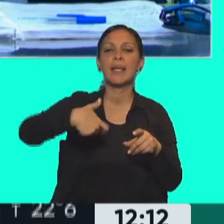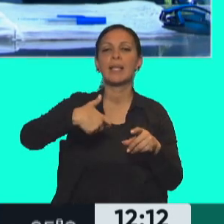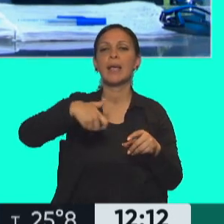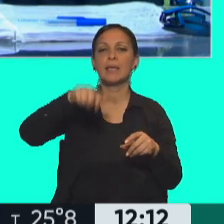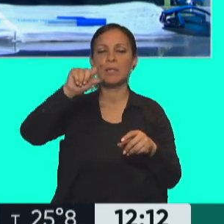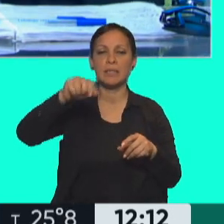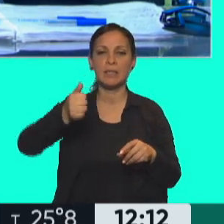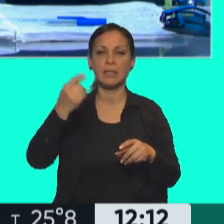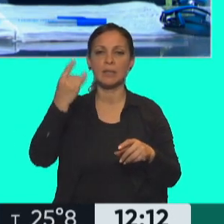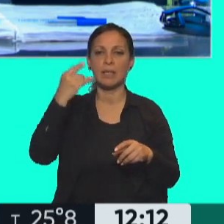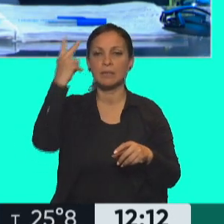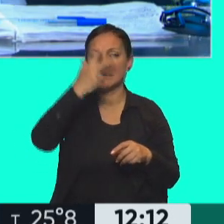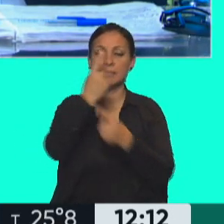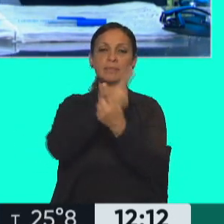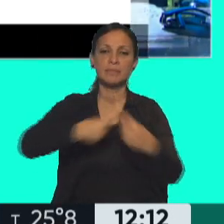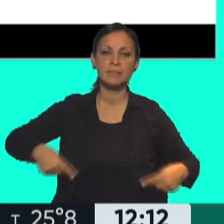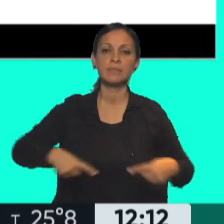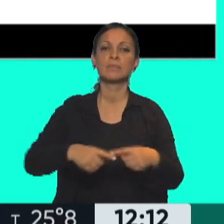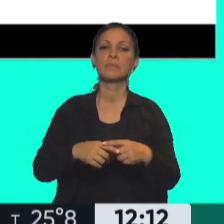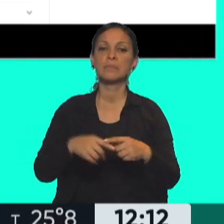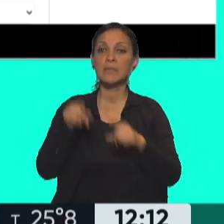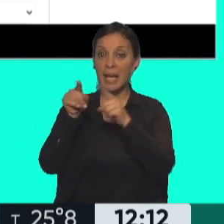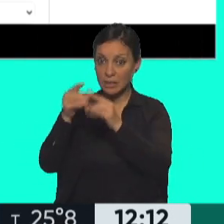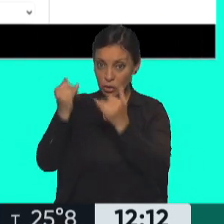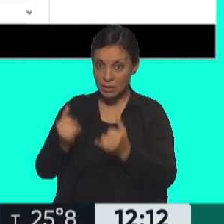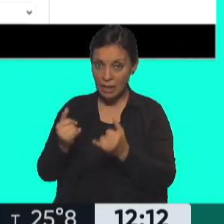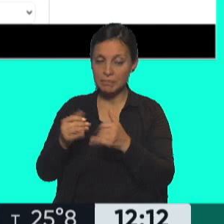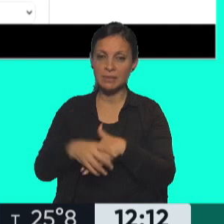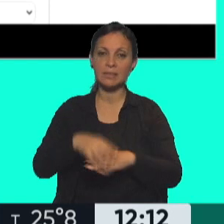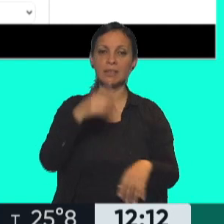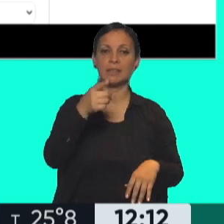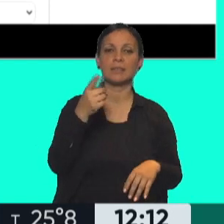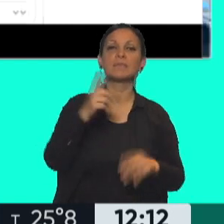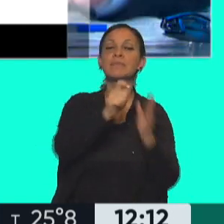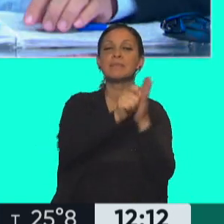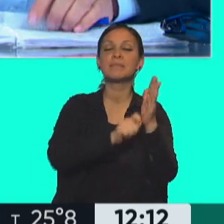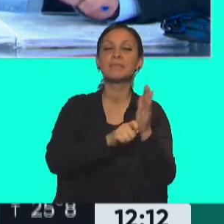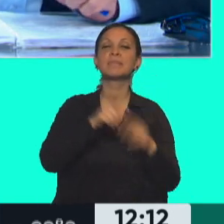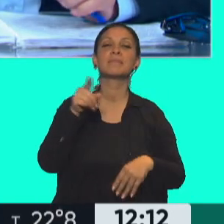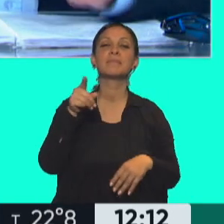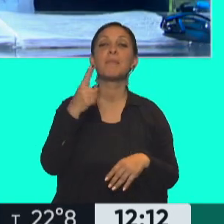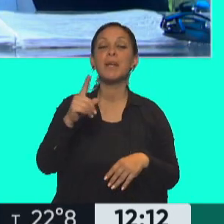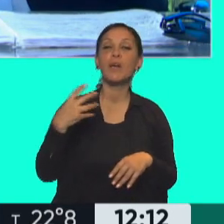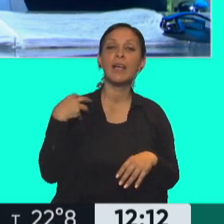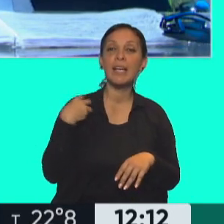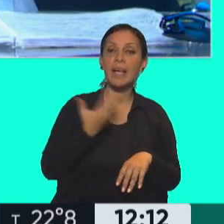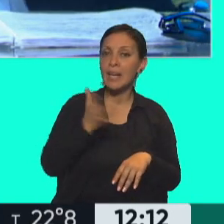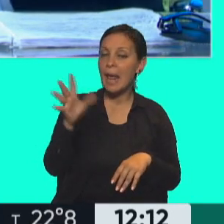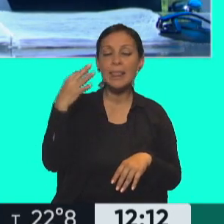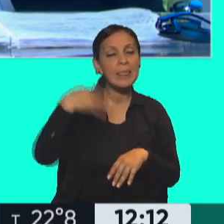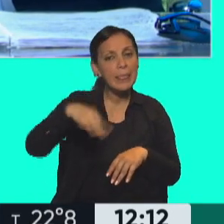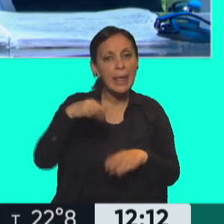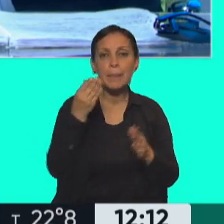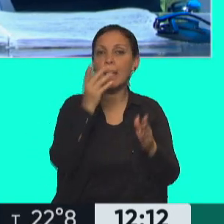programas que ya están... Estarizarizados en ese caso. Exactamente, inscripto, pero en general hay que pedirlo para